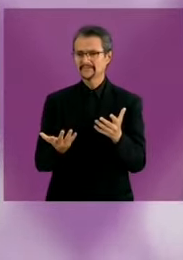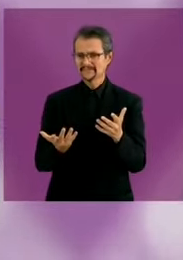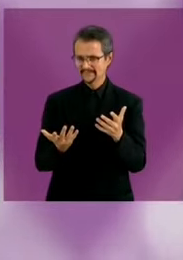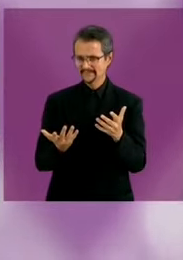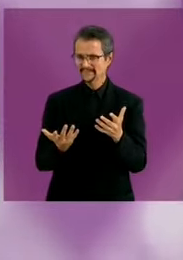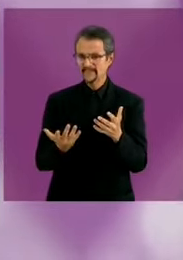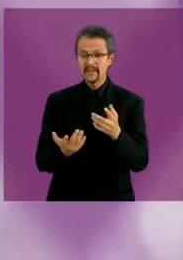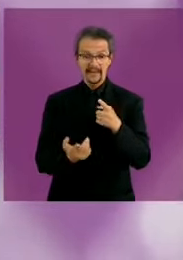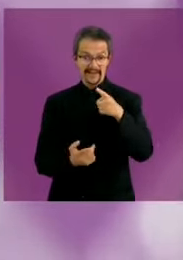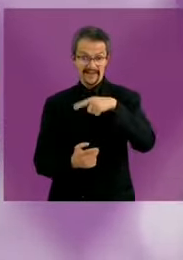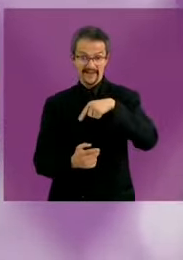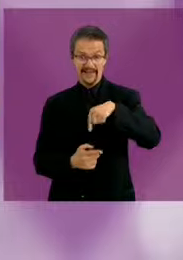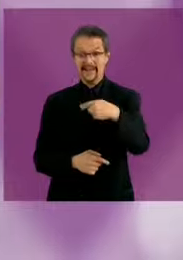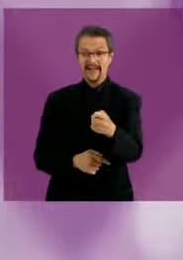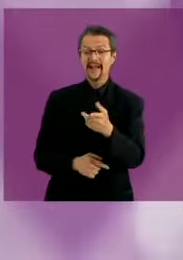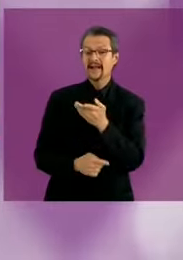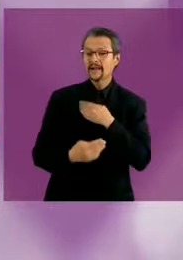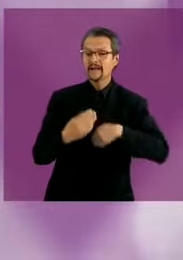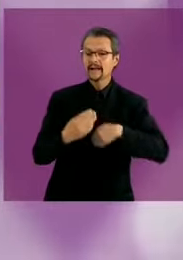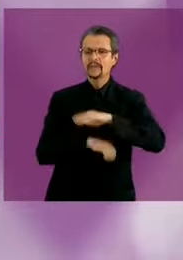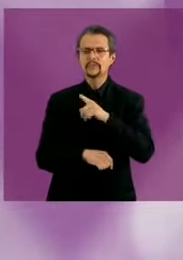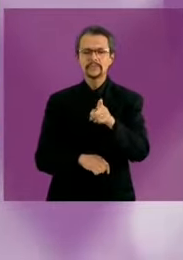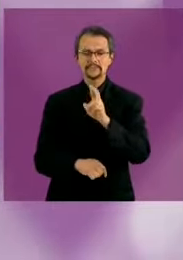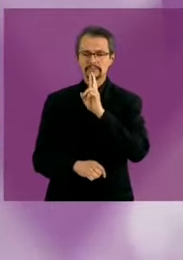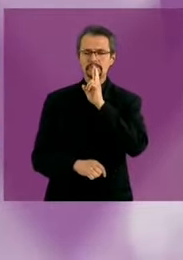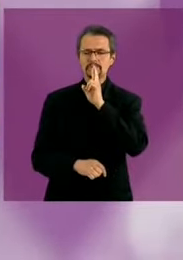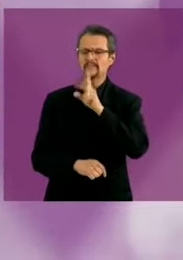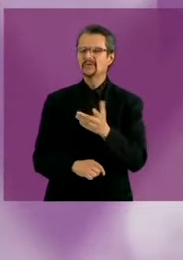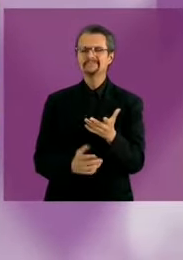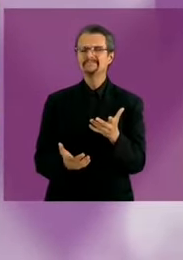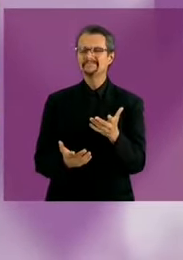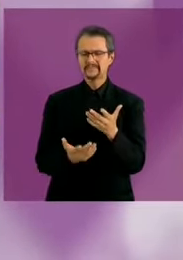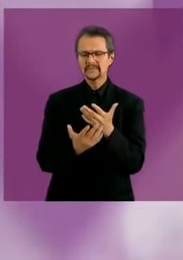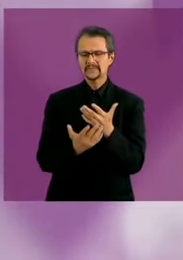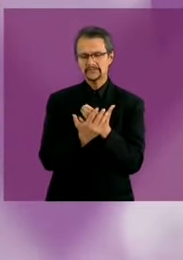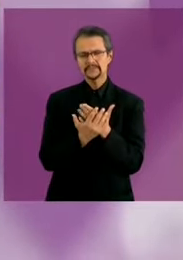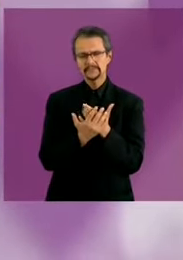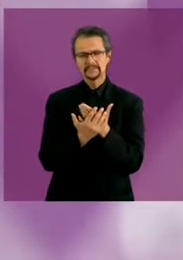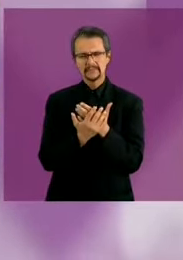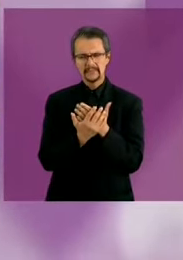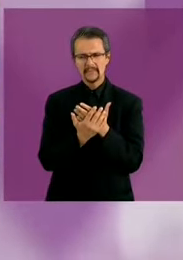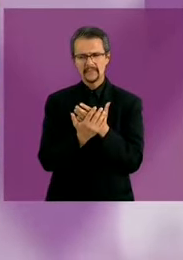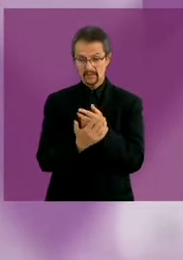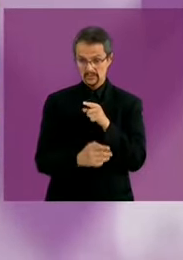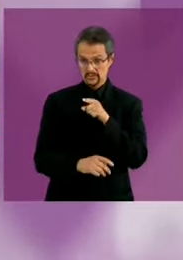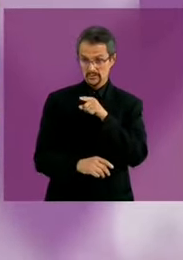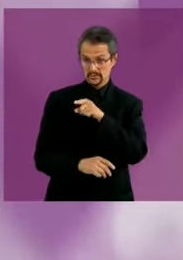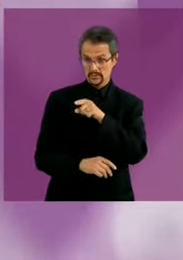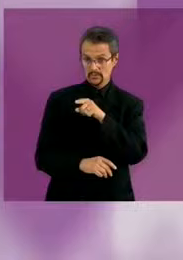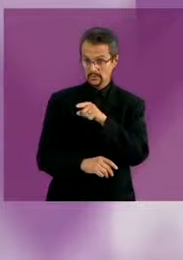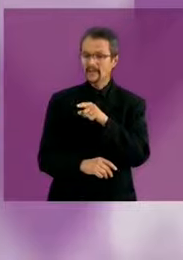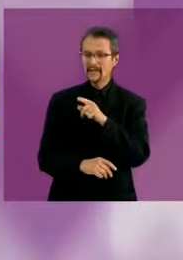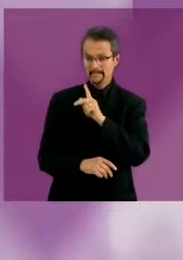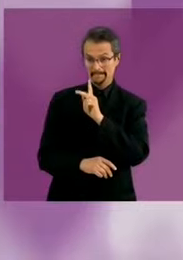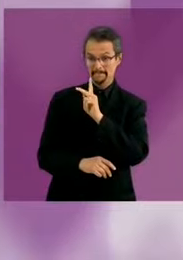Candidata Claudia Sheinbaum. Prefiero que pase primero quien se quita la bolsa de tiempo. Tenemos